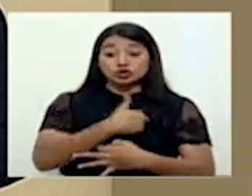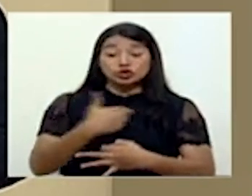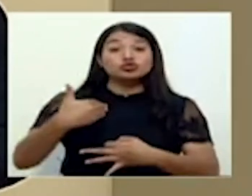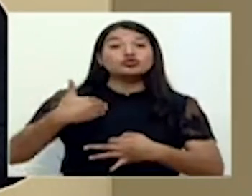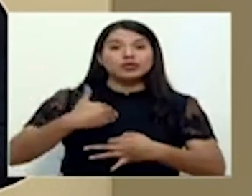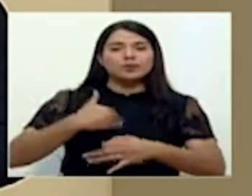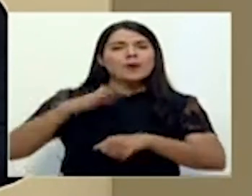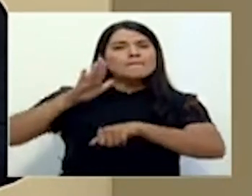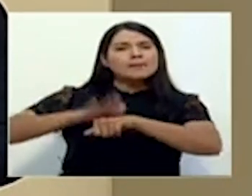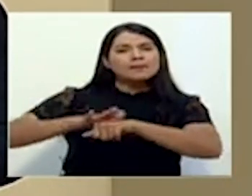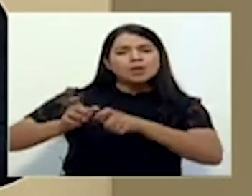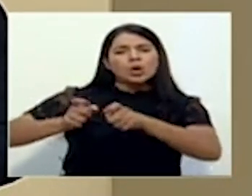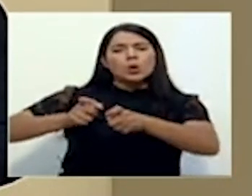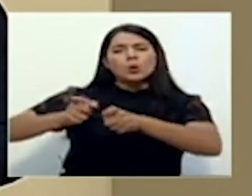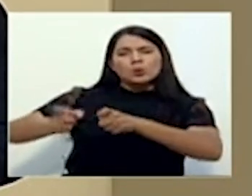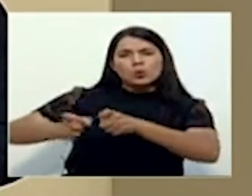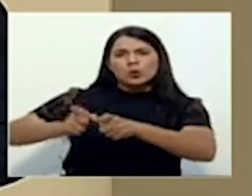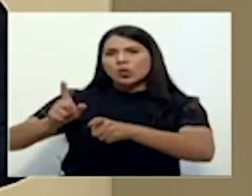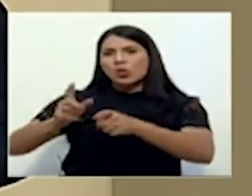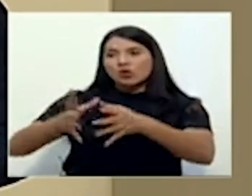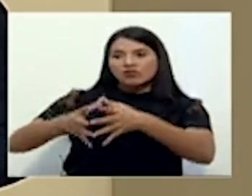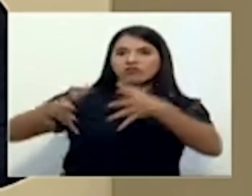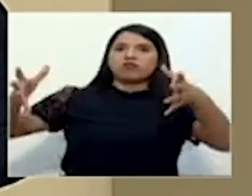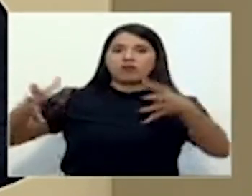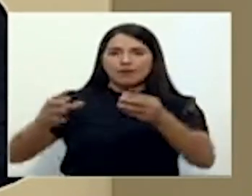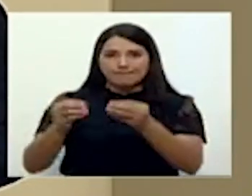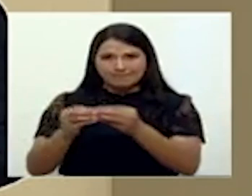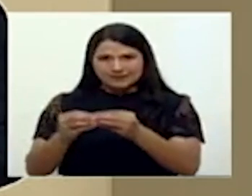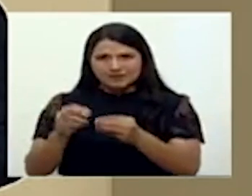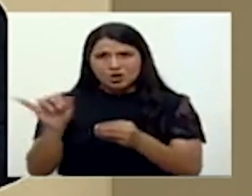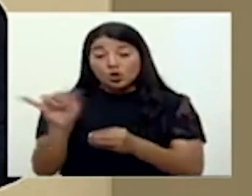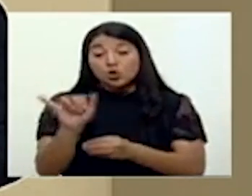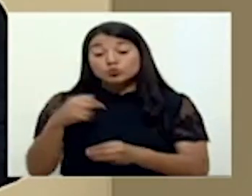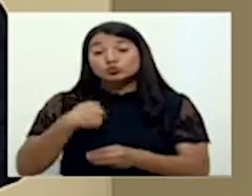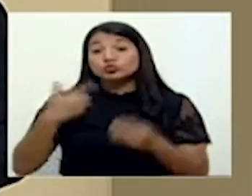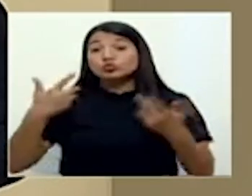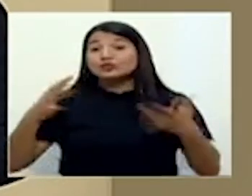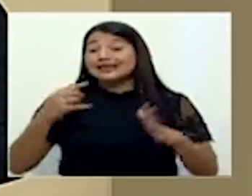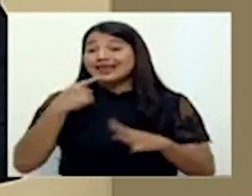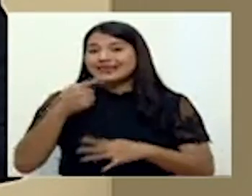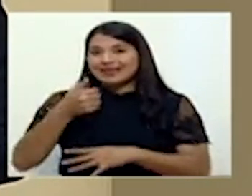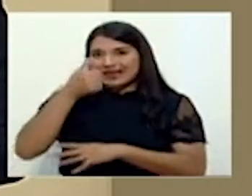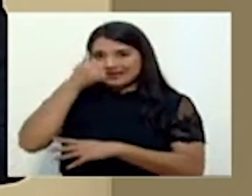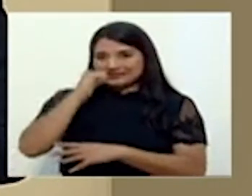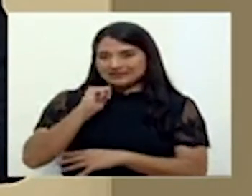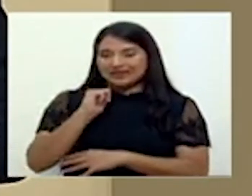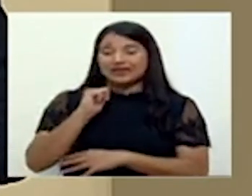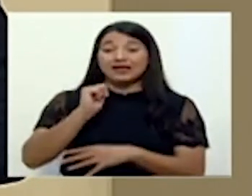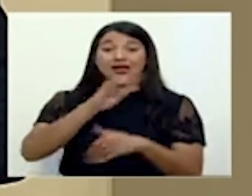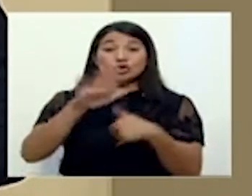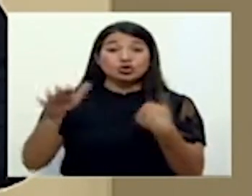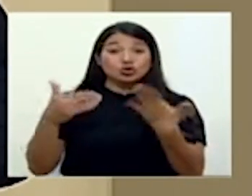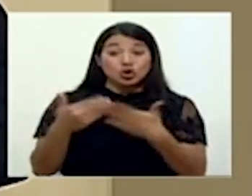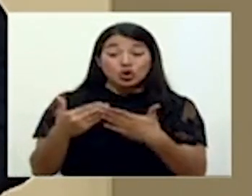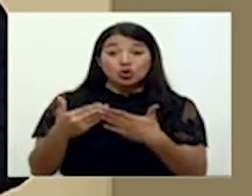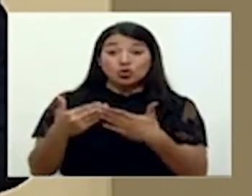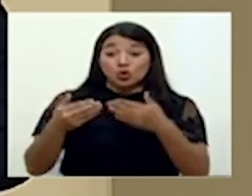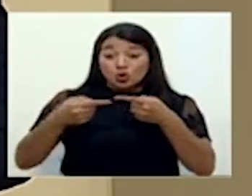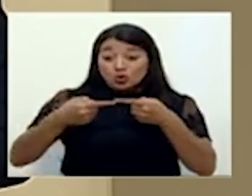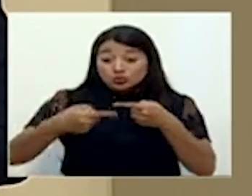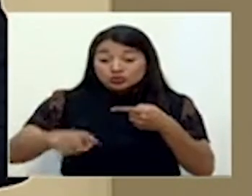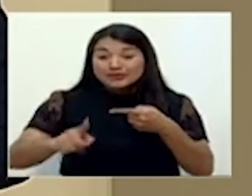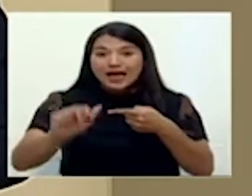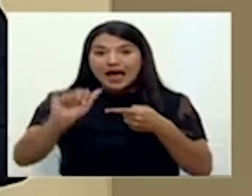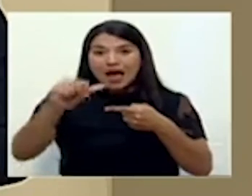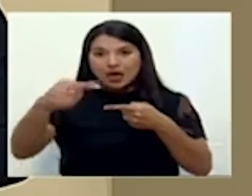incremente. Como yo ya lo explicaba el día de ayer, es todo esto que estamos haciendo en agosto y lo que se ha